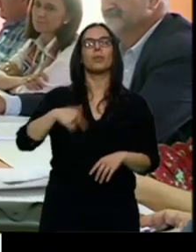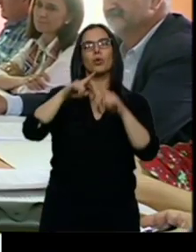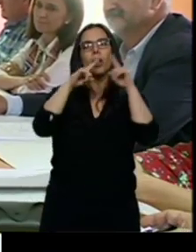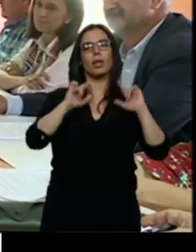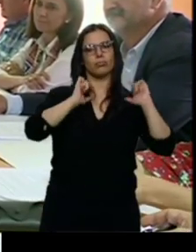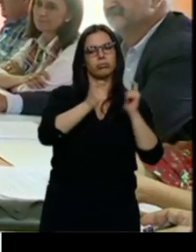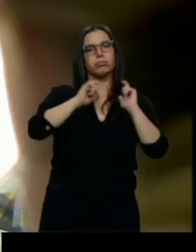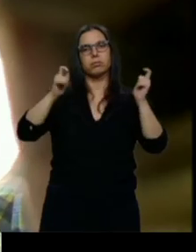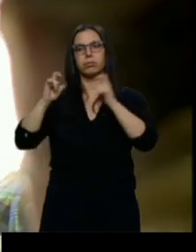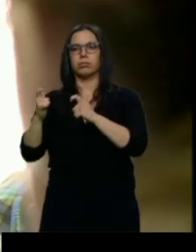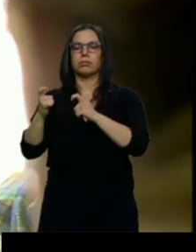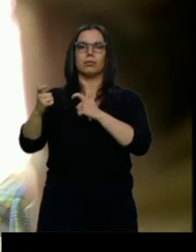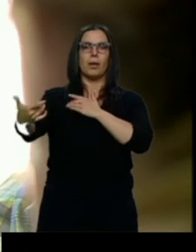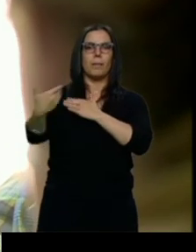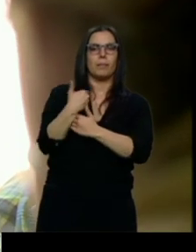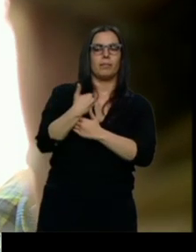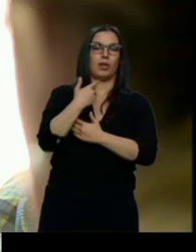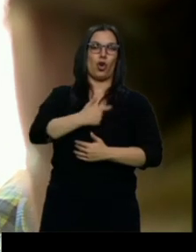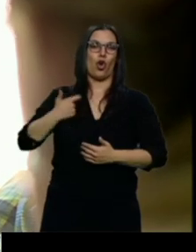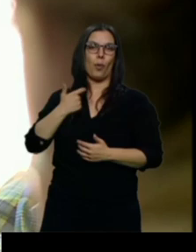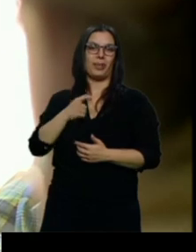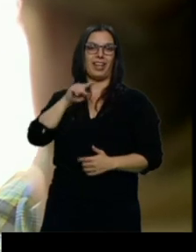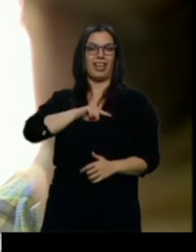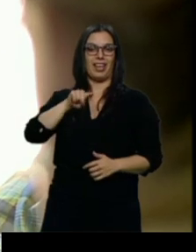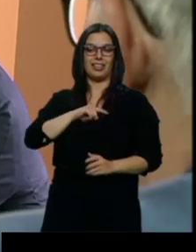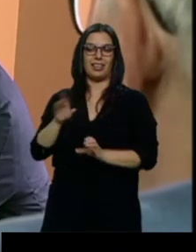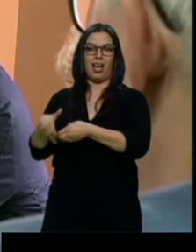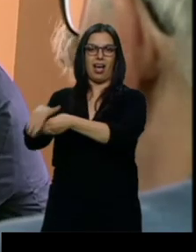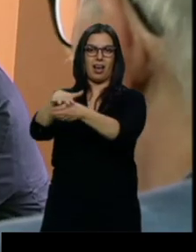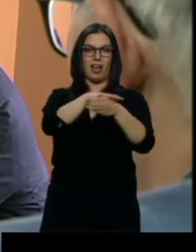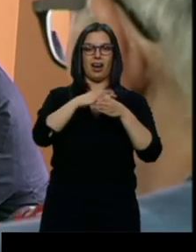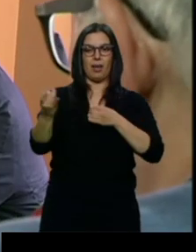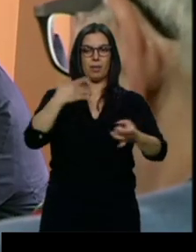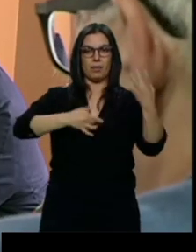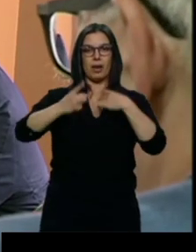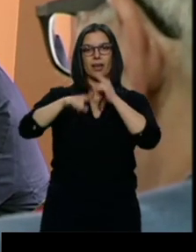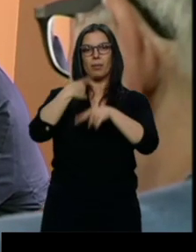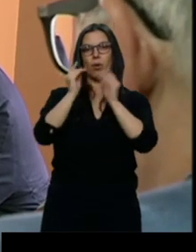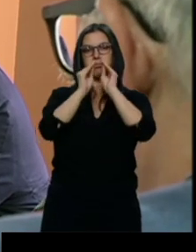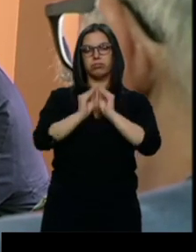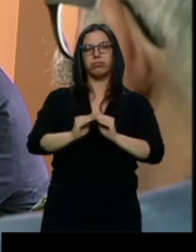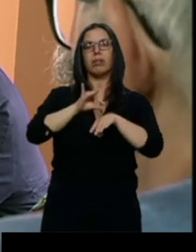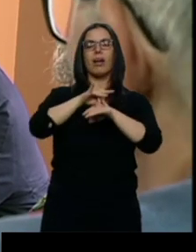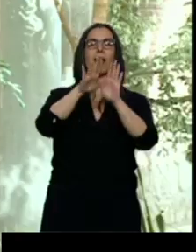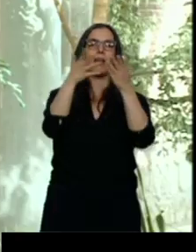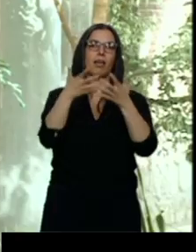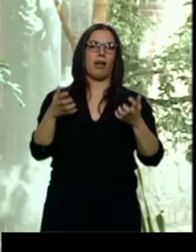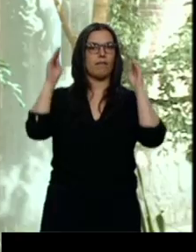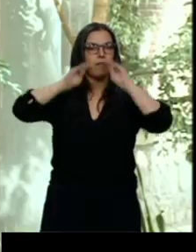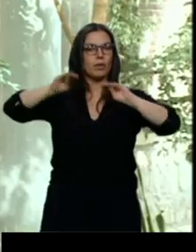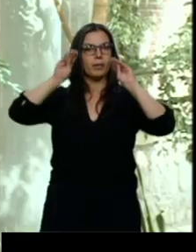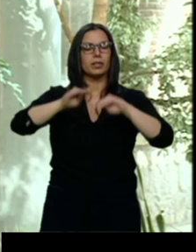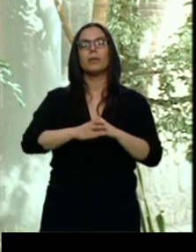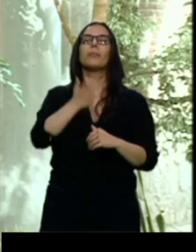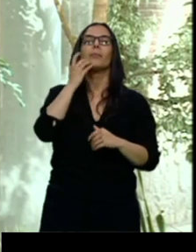llegan desde los comités de ética asistencial de las áreas de salud y elaboran guías formativas. La última además en relación con la adecuación del esfuerzo terapéutico